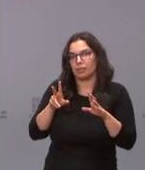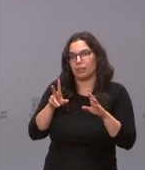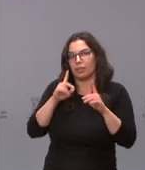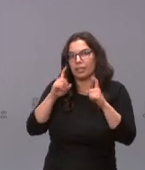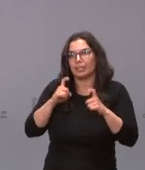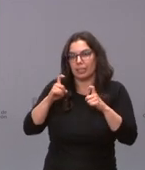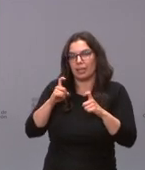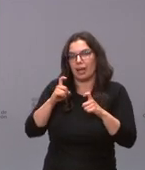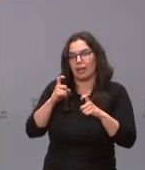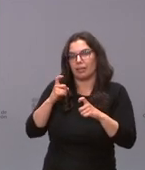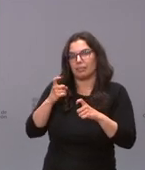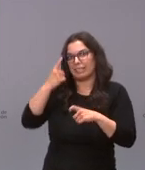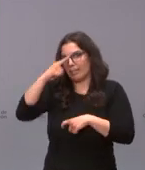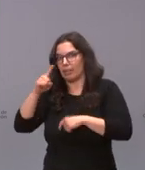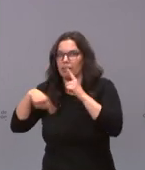pronunciarme al respecto